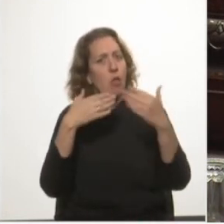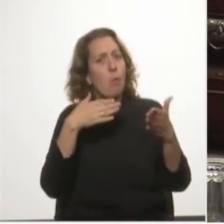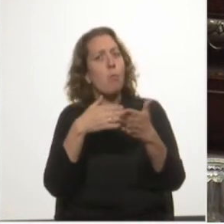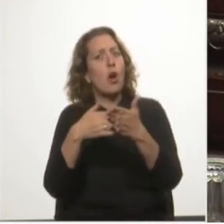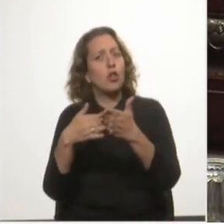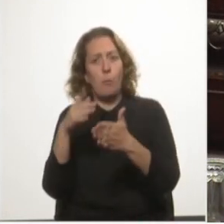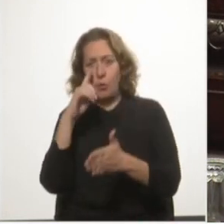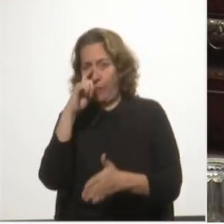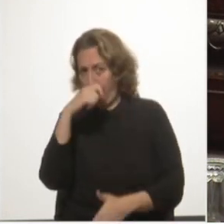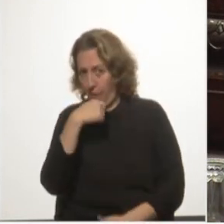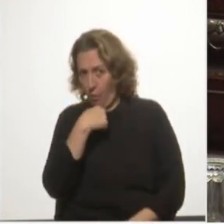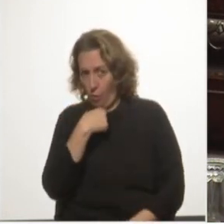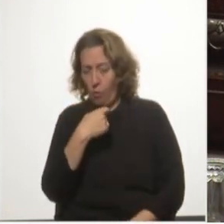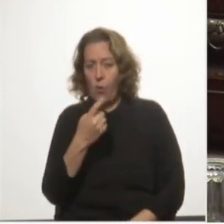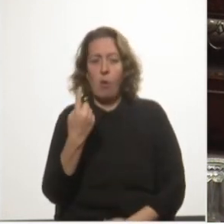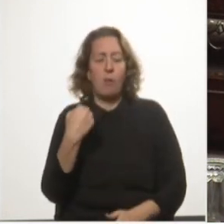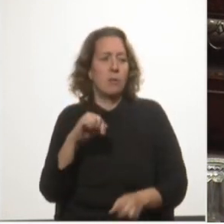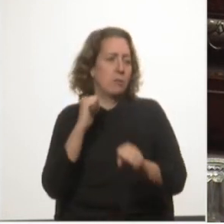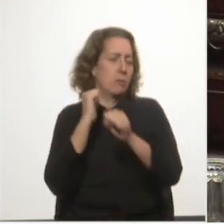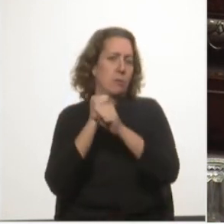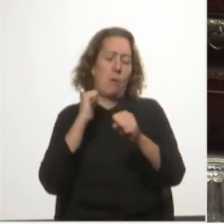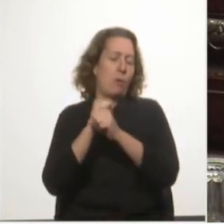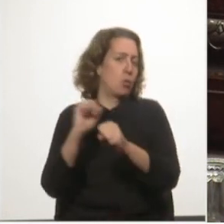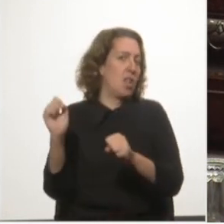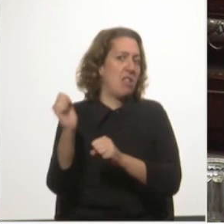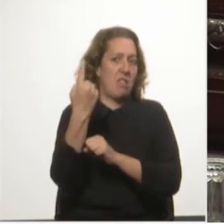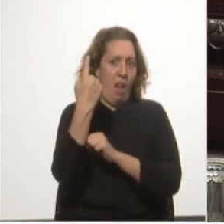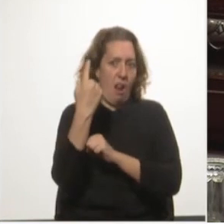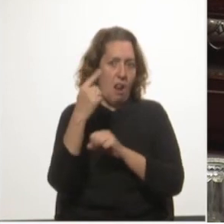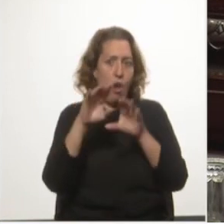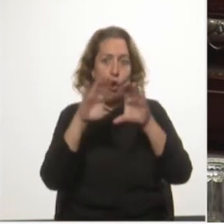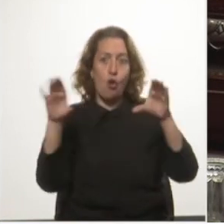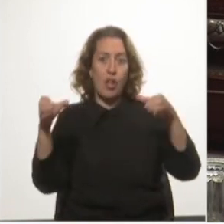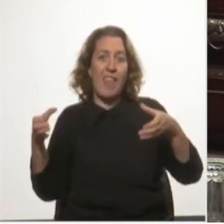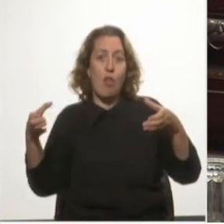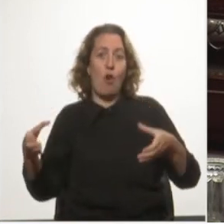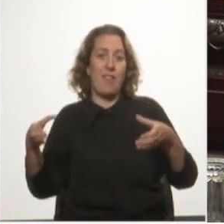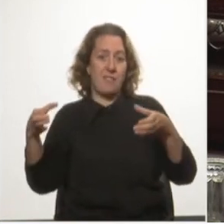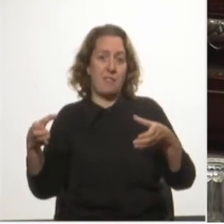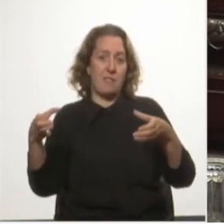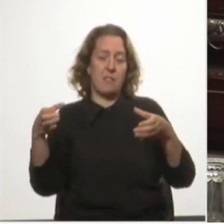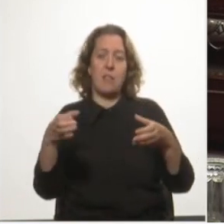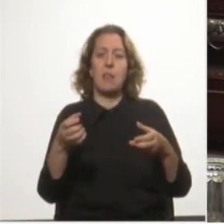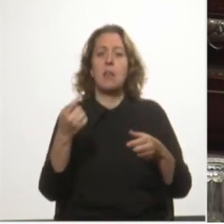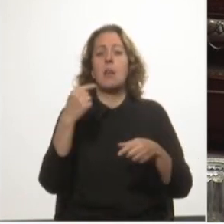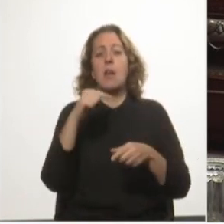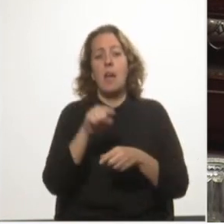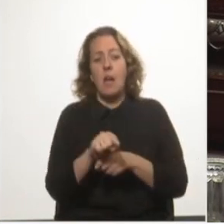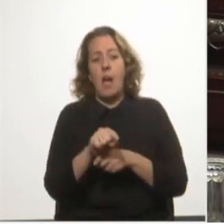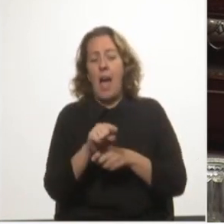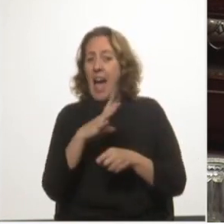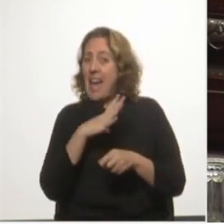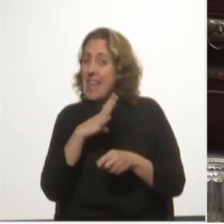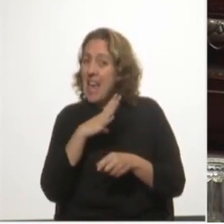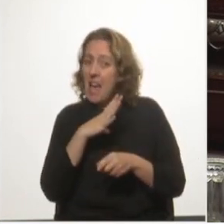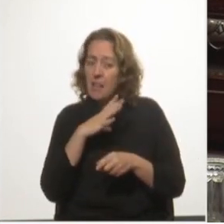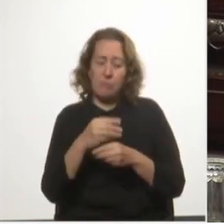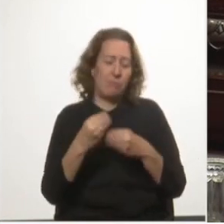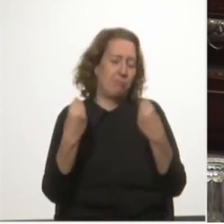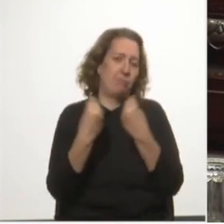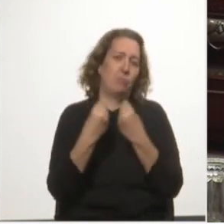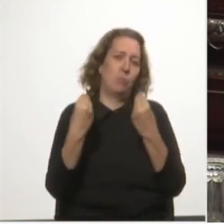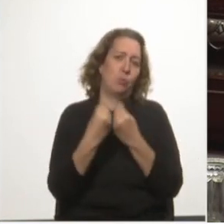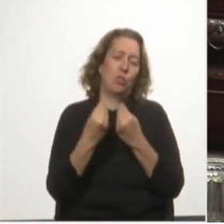y de su operativa central, el manejo de contenedores, que canaliza gran parte de la